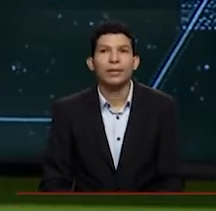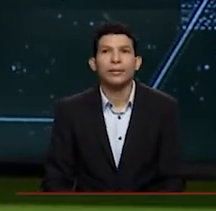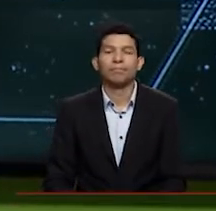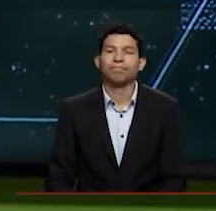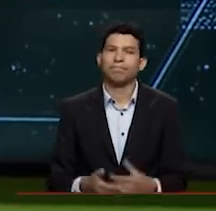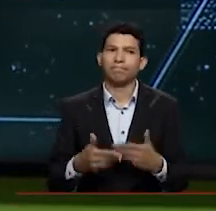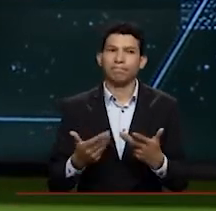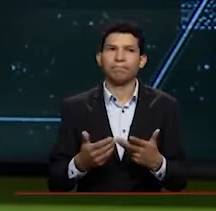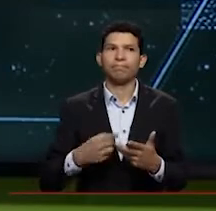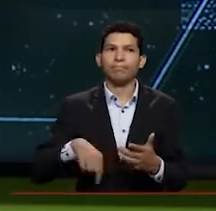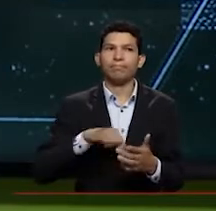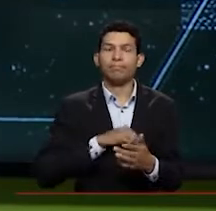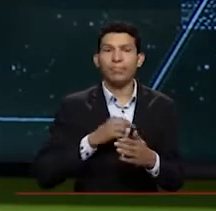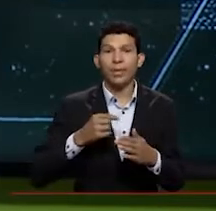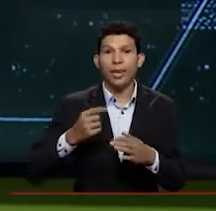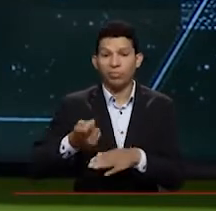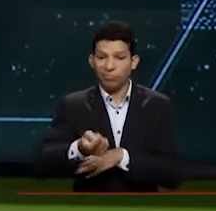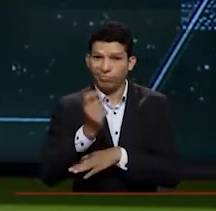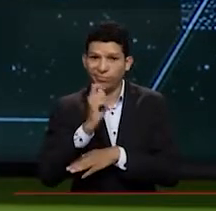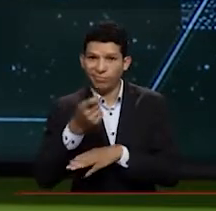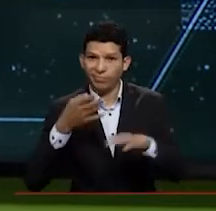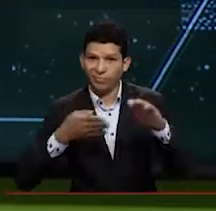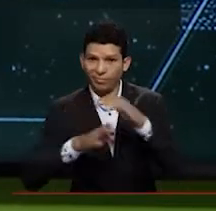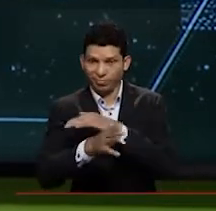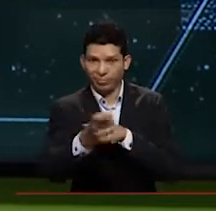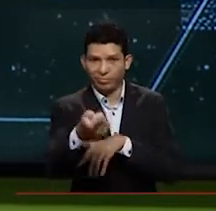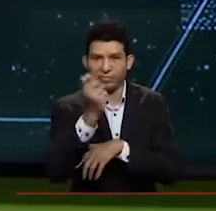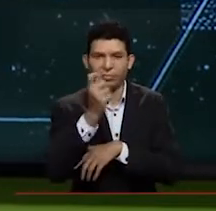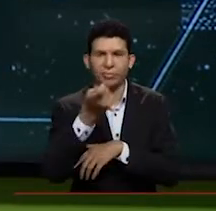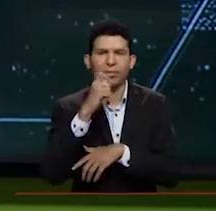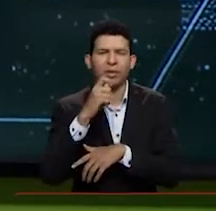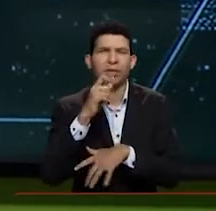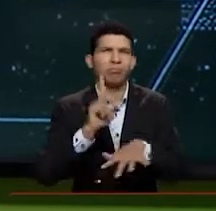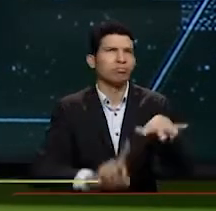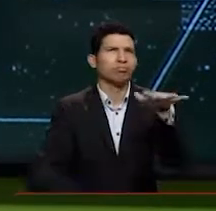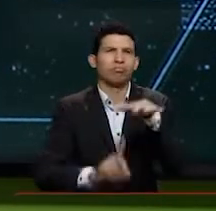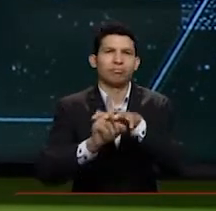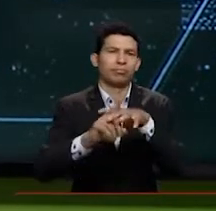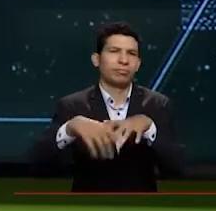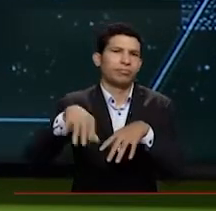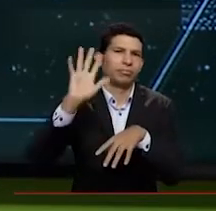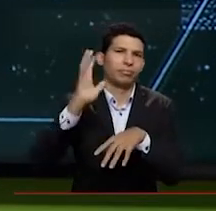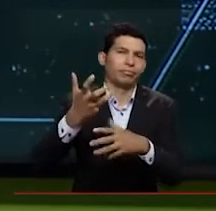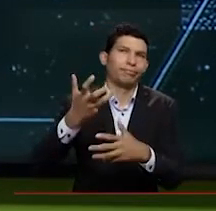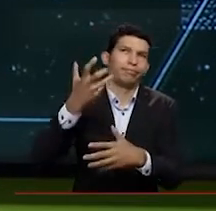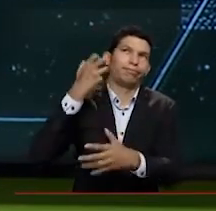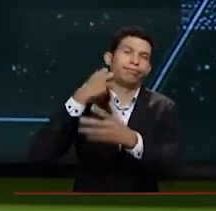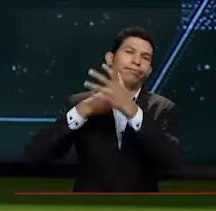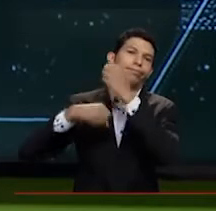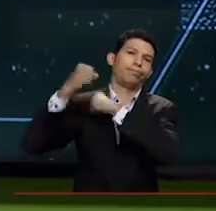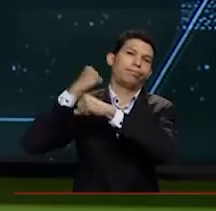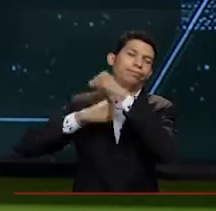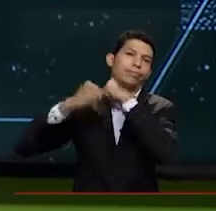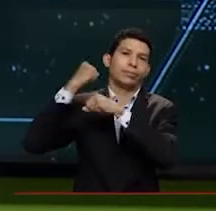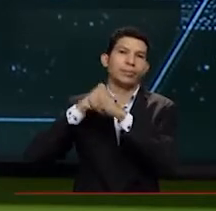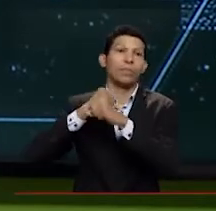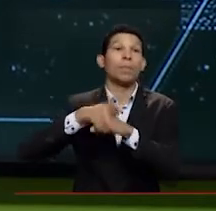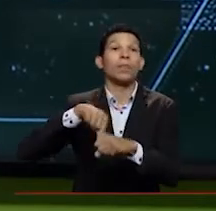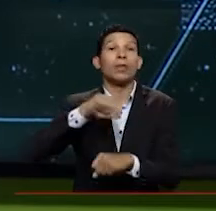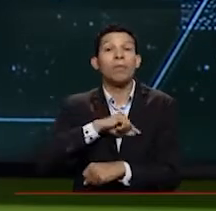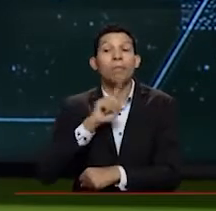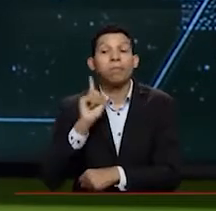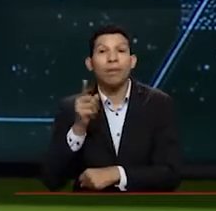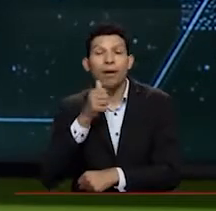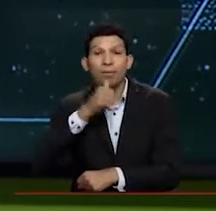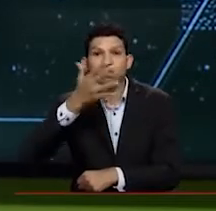los pescadores artesanales han existido desde hace cientos de años. En la Laguna hemos tenido un